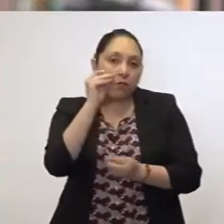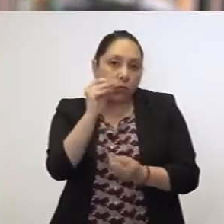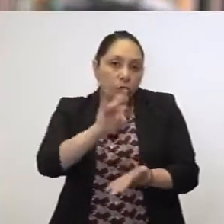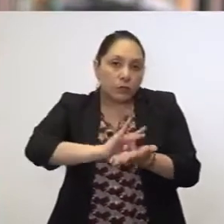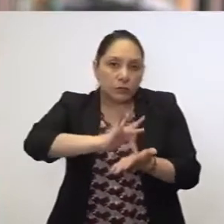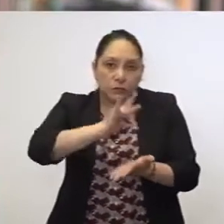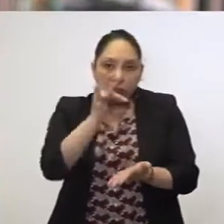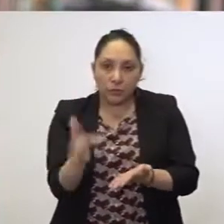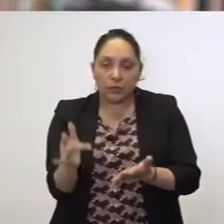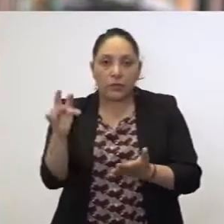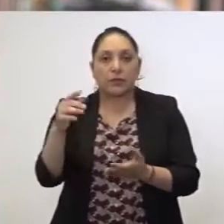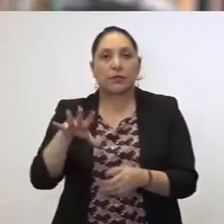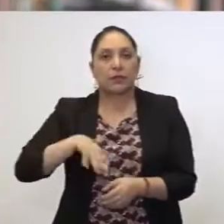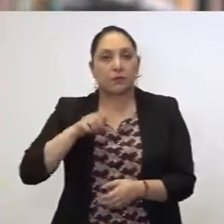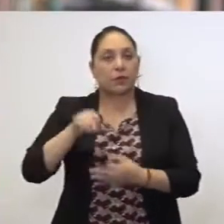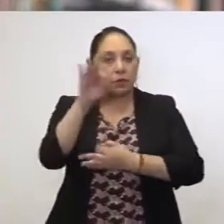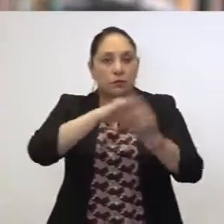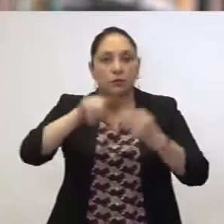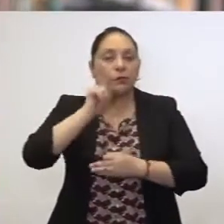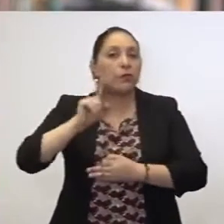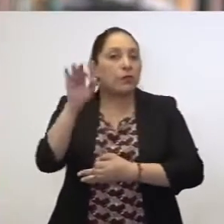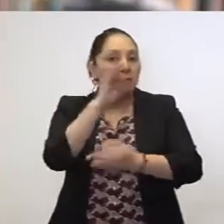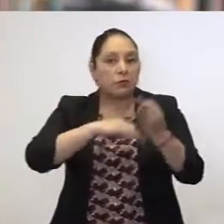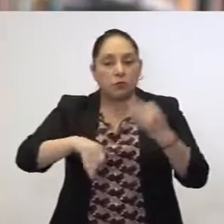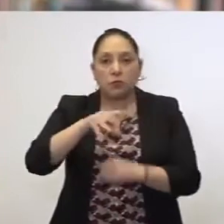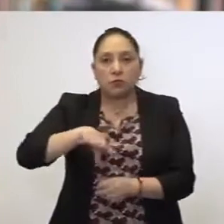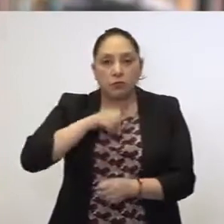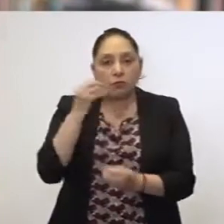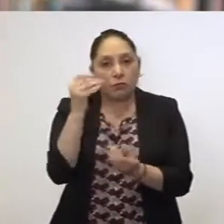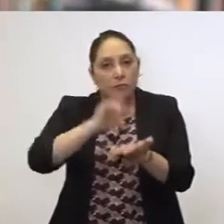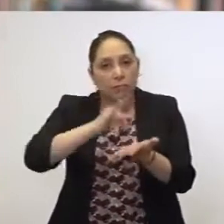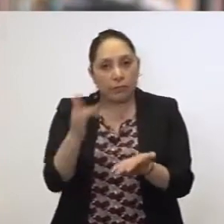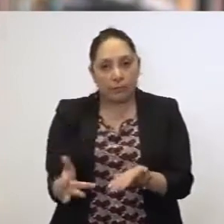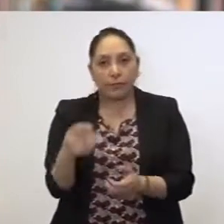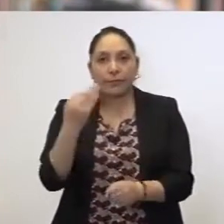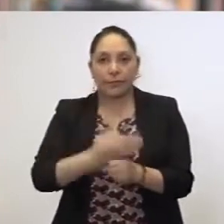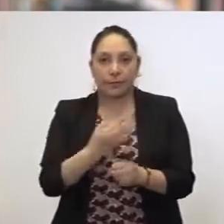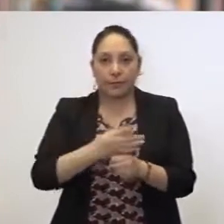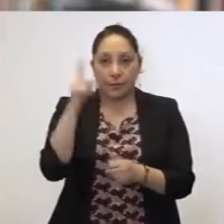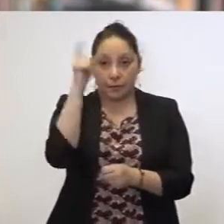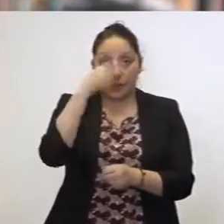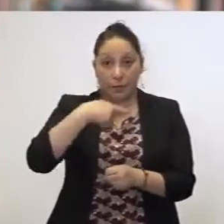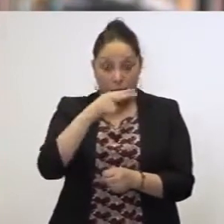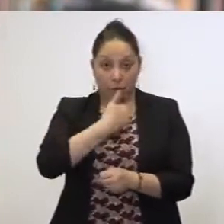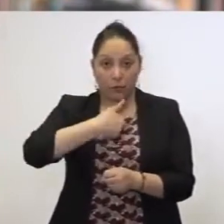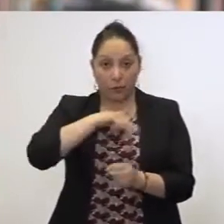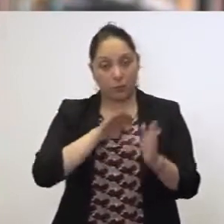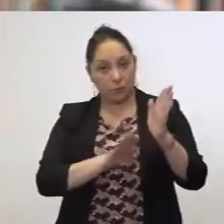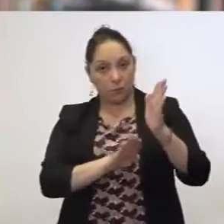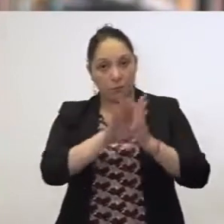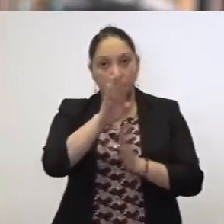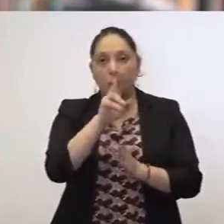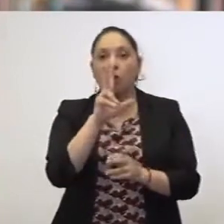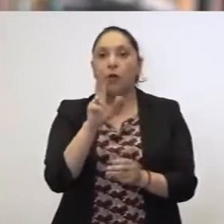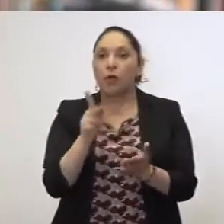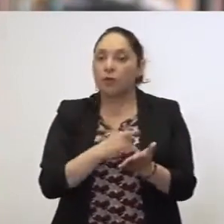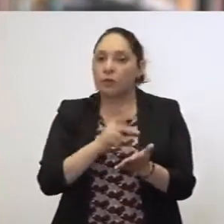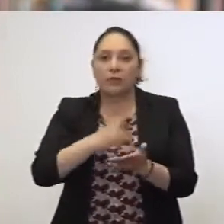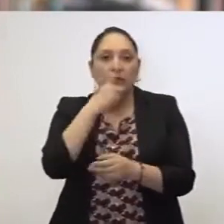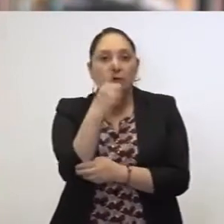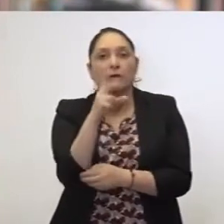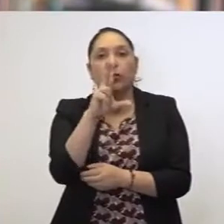agradecer el esfuerzo que hemos hecho todos y todas. Son momentos difíciles, pero vamos a salir adelante.